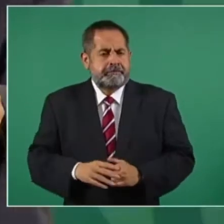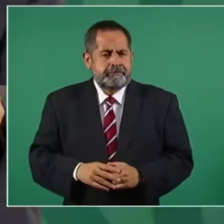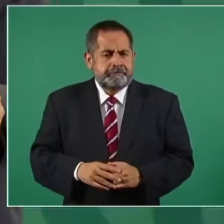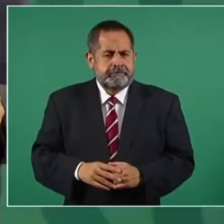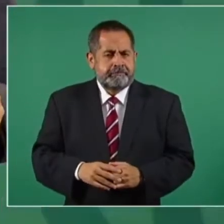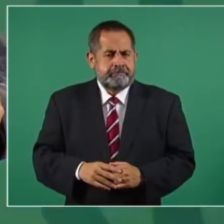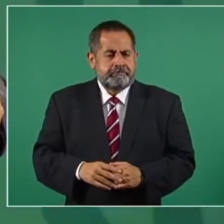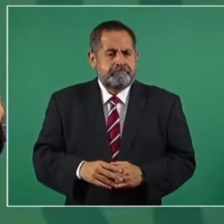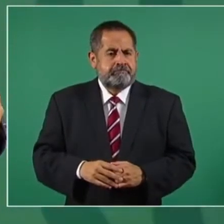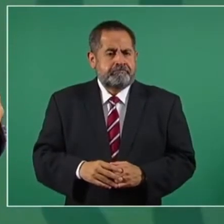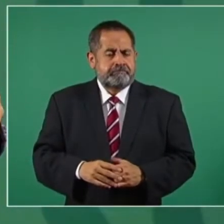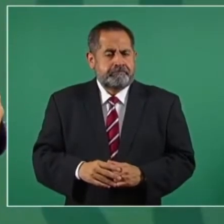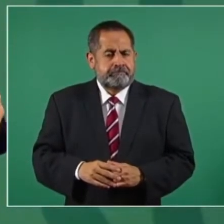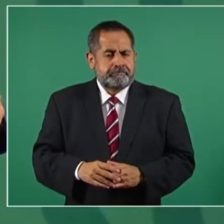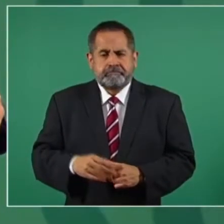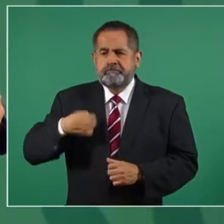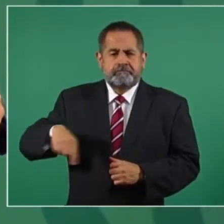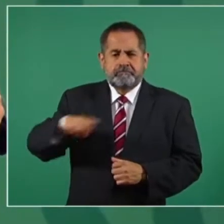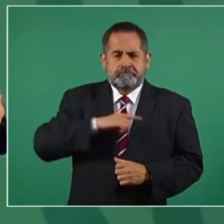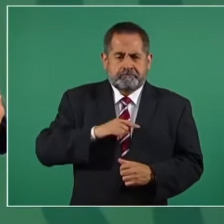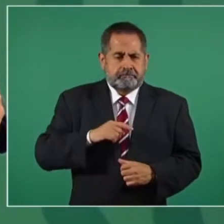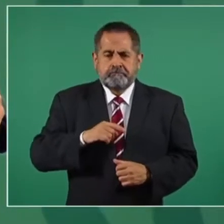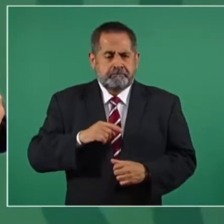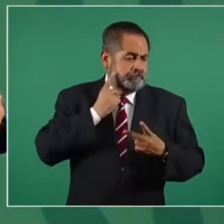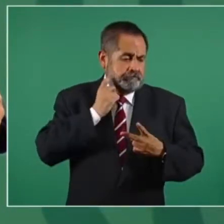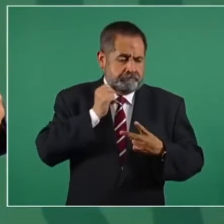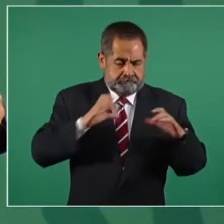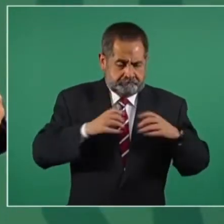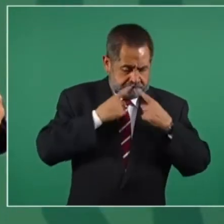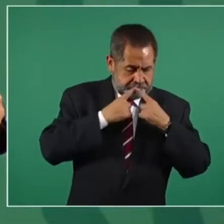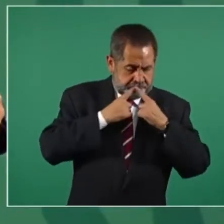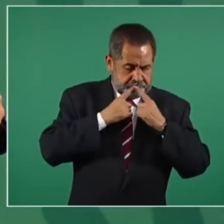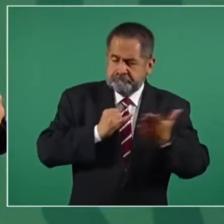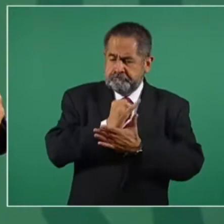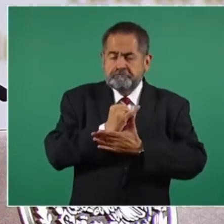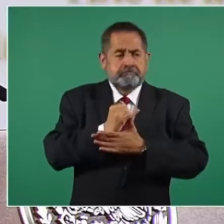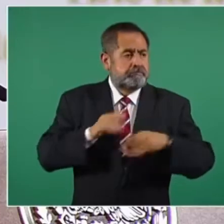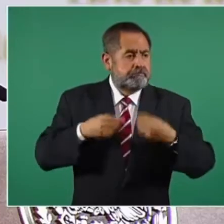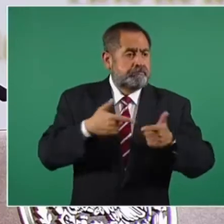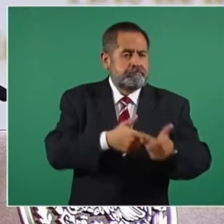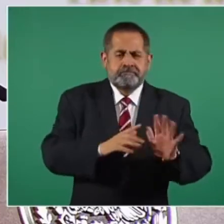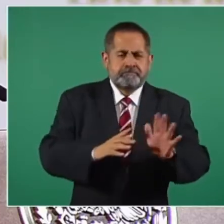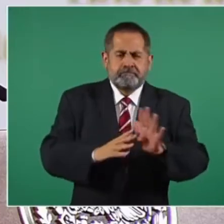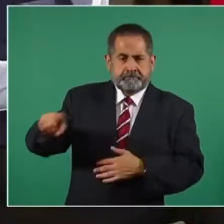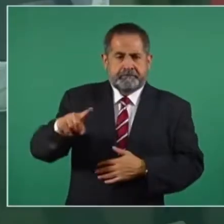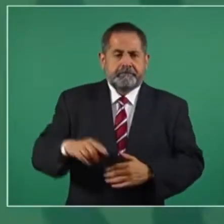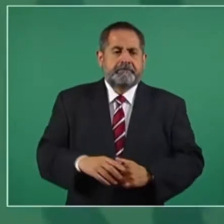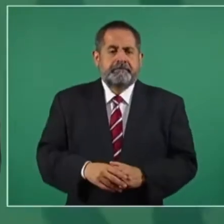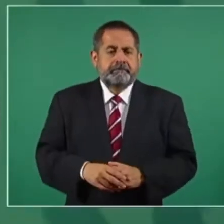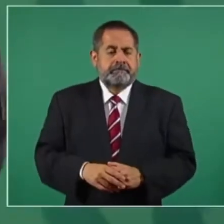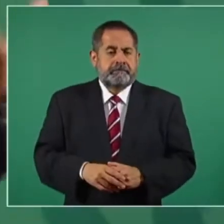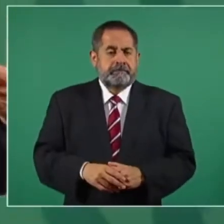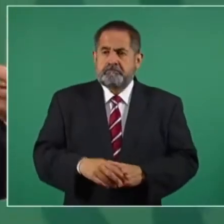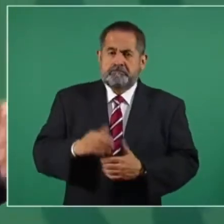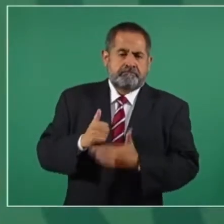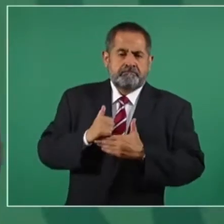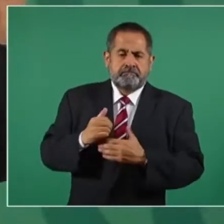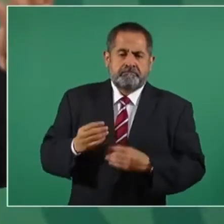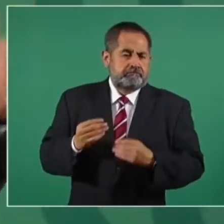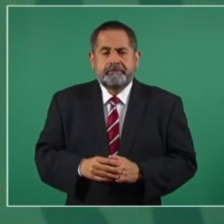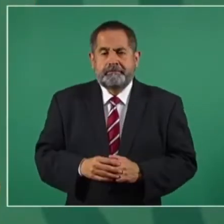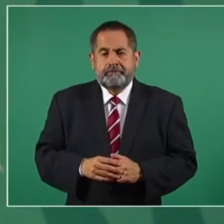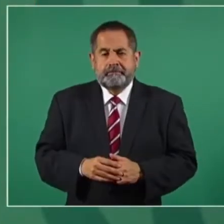conformemos con la democracia representativa, que avancemos en la democracia participativa. Y sí ayuda mucho,